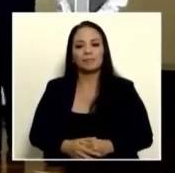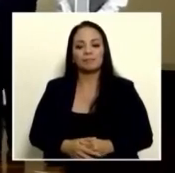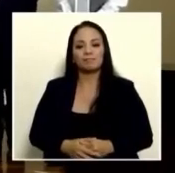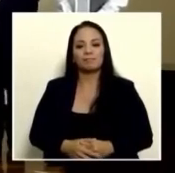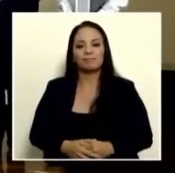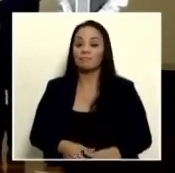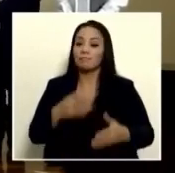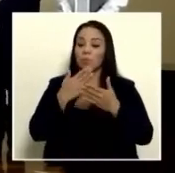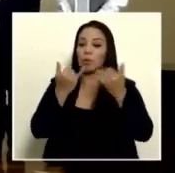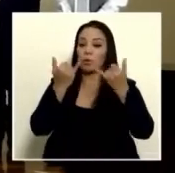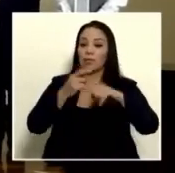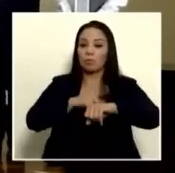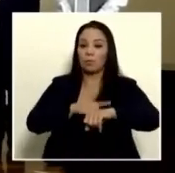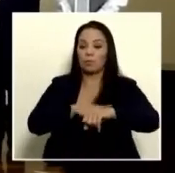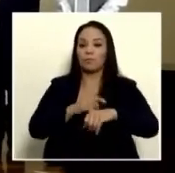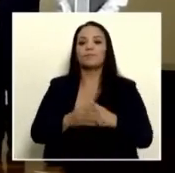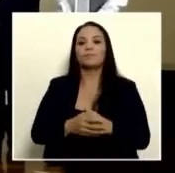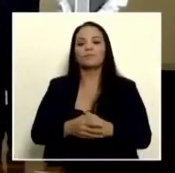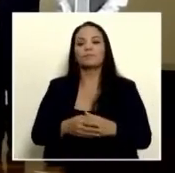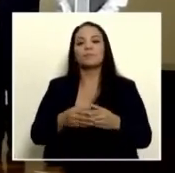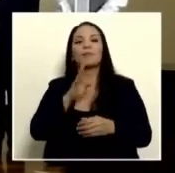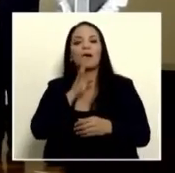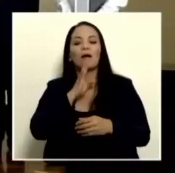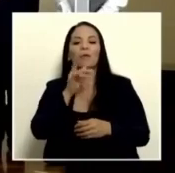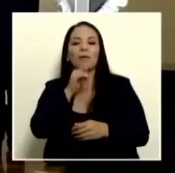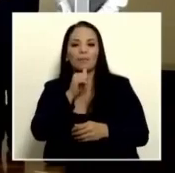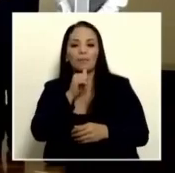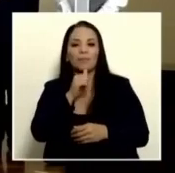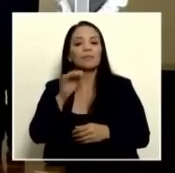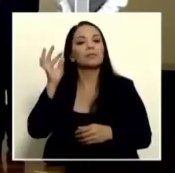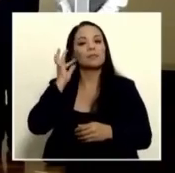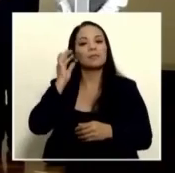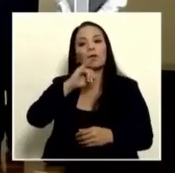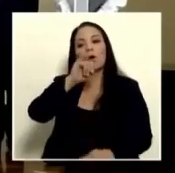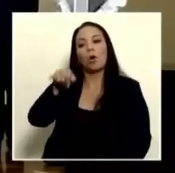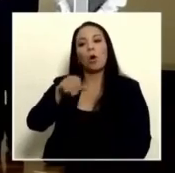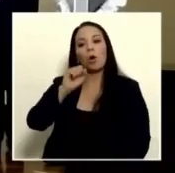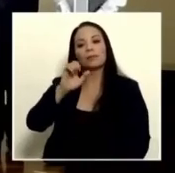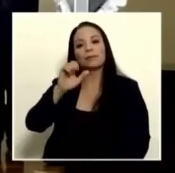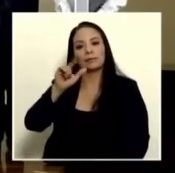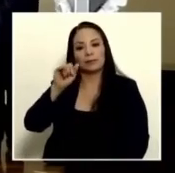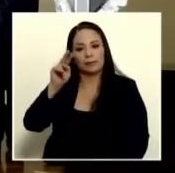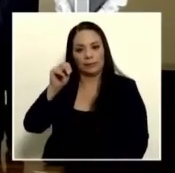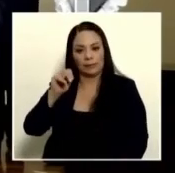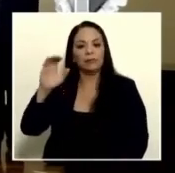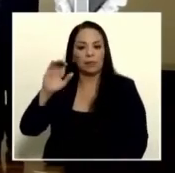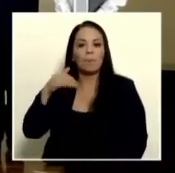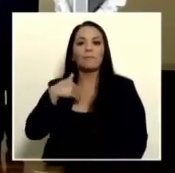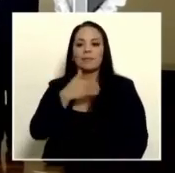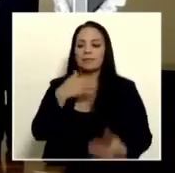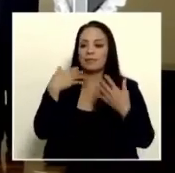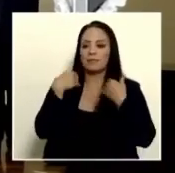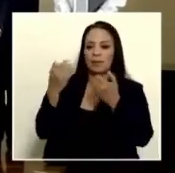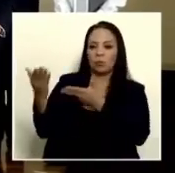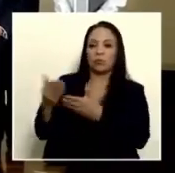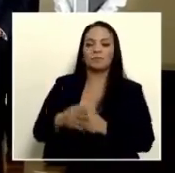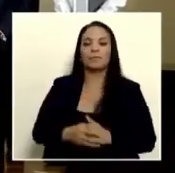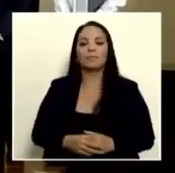En este momento, me permito darle el uso de la palabra a la señora Jocelyn Chacón, ministra de Salud.